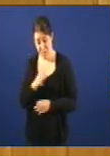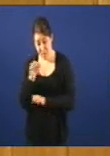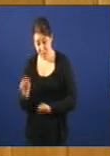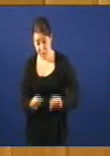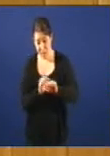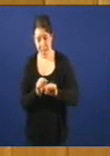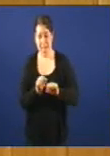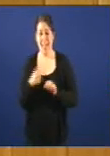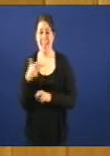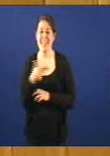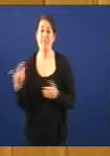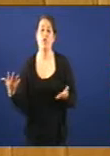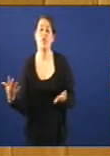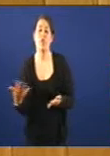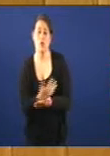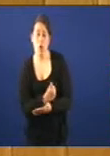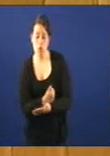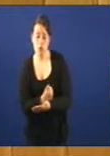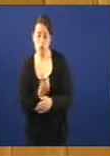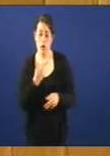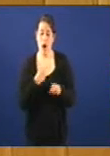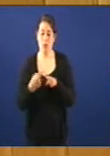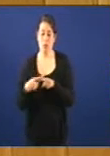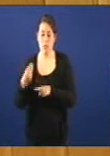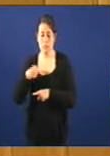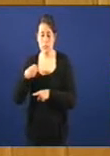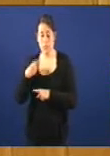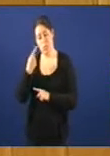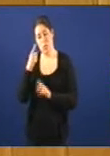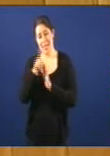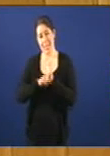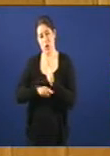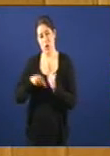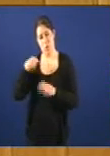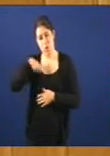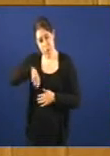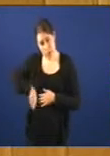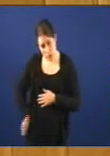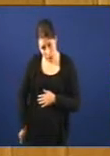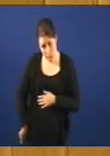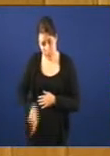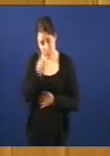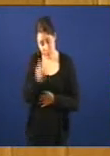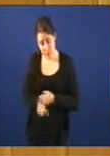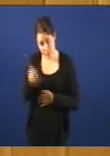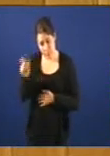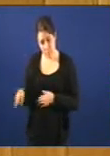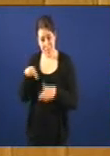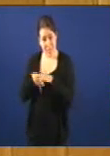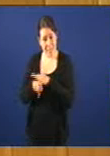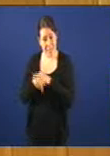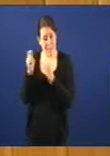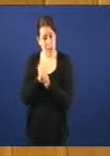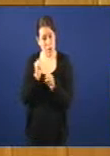dereitos de todos e actúan en base a criterios profesionais. Son as xentes que tamén son traballadores e que